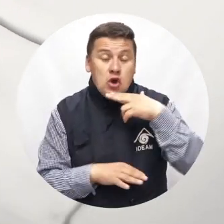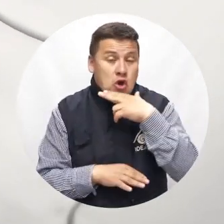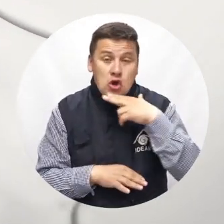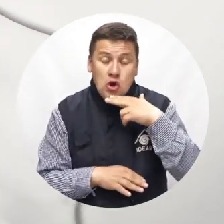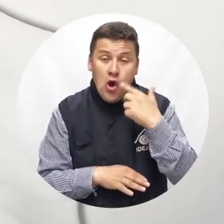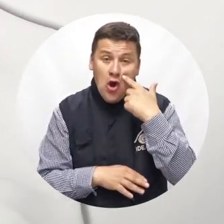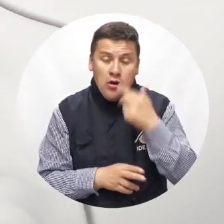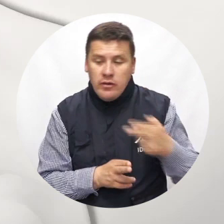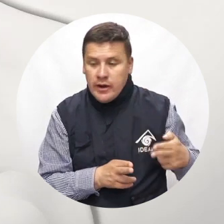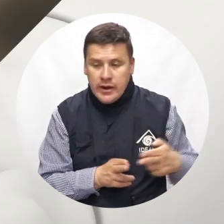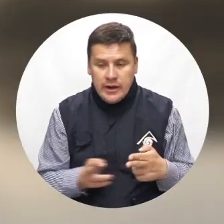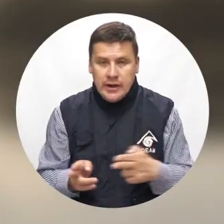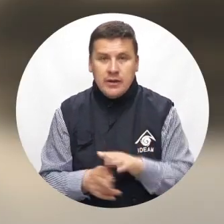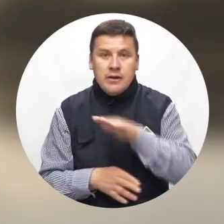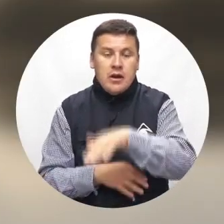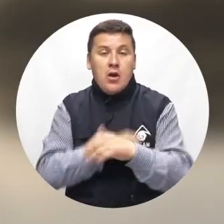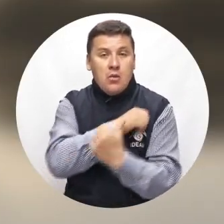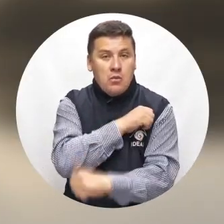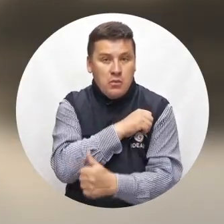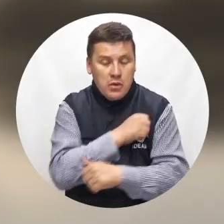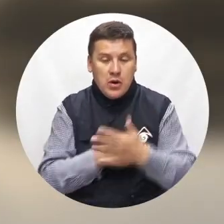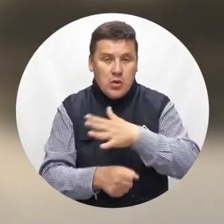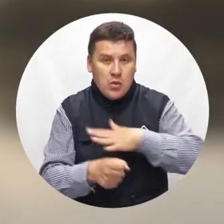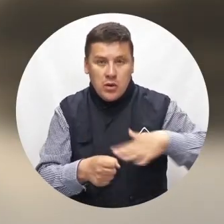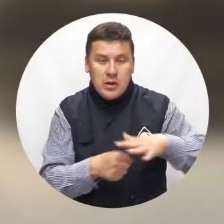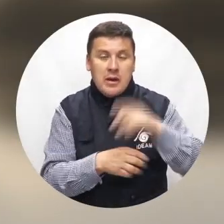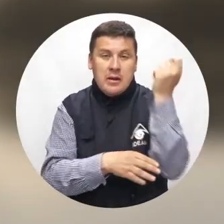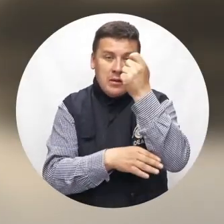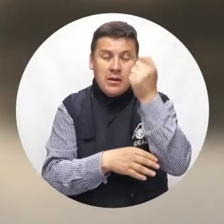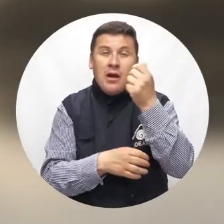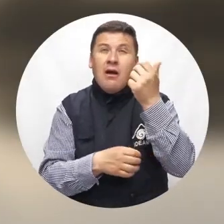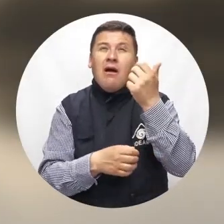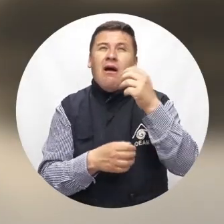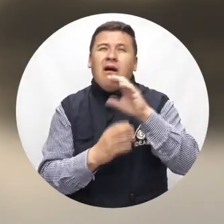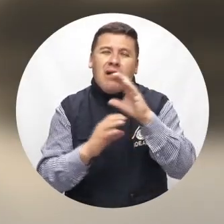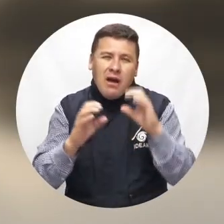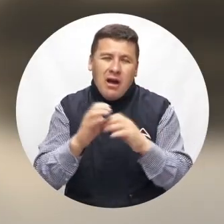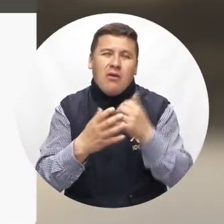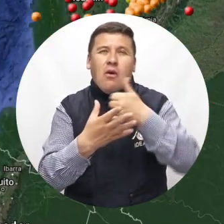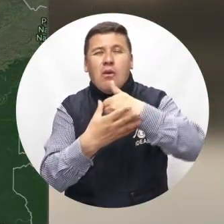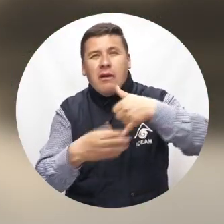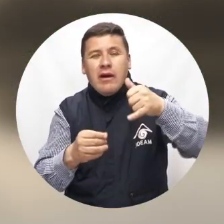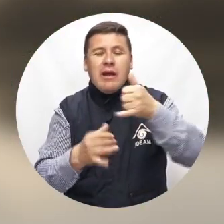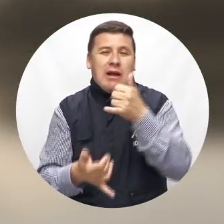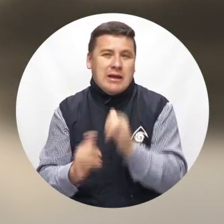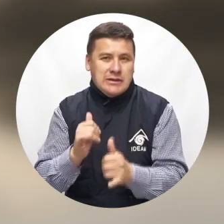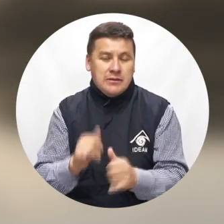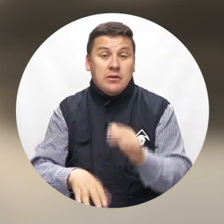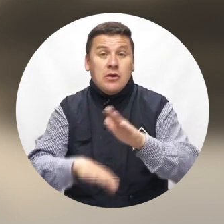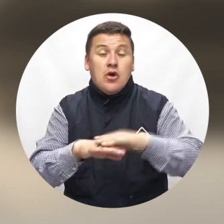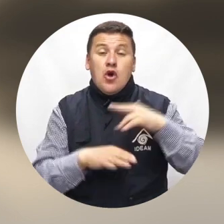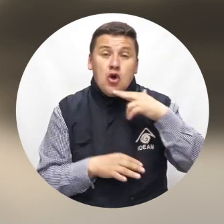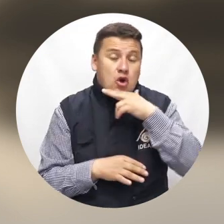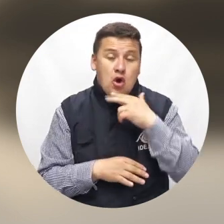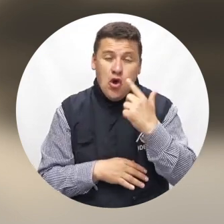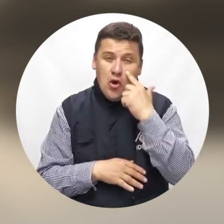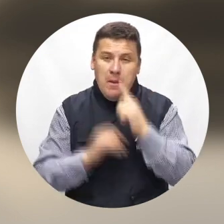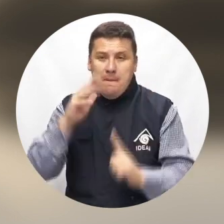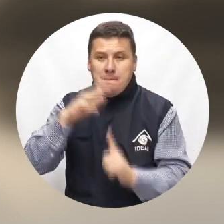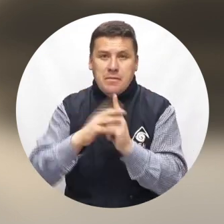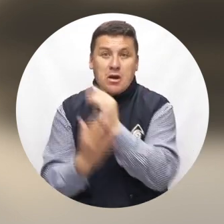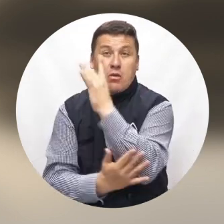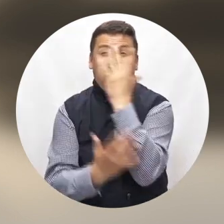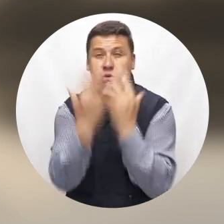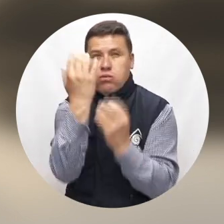Mucha atención a las principales alertas a nivel nacional. Alerta roja por desbordamientos en ríos de Boyacá, Cundinamarca, Meta,